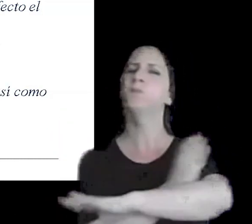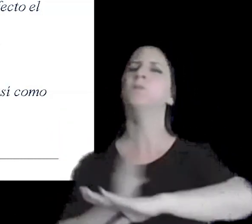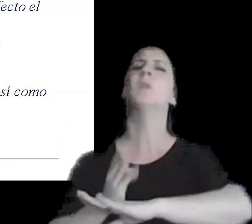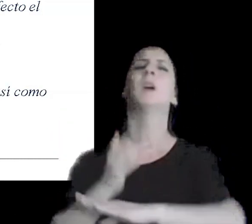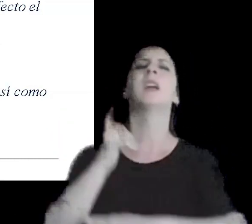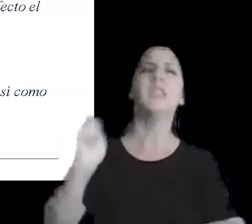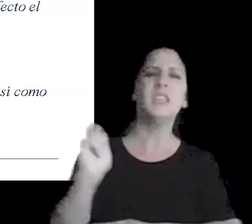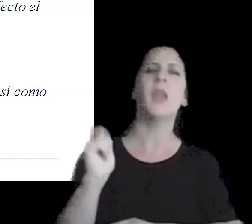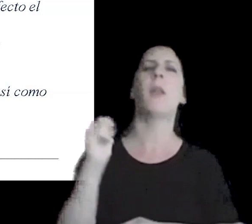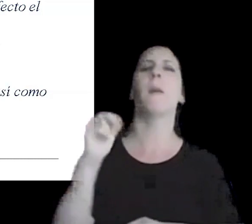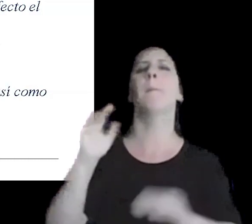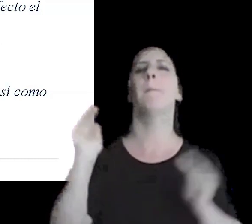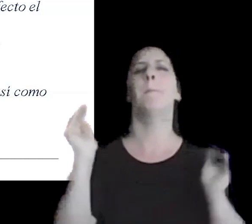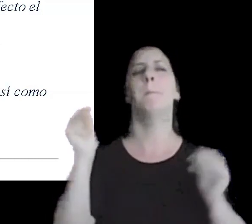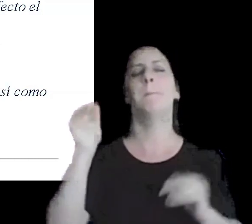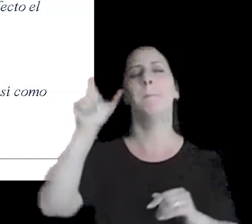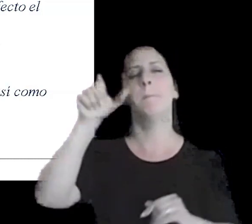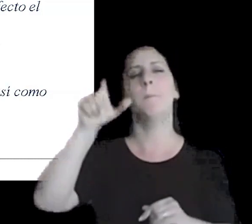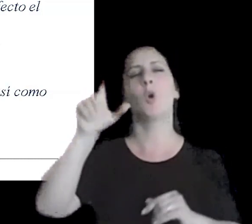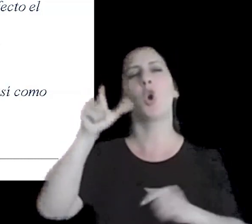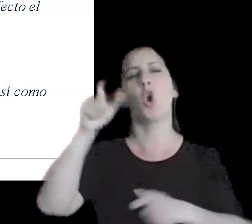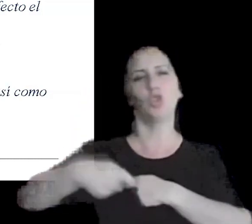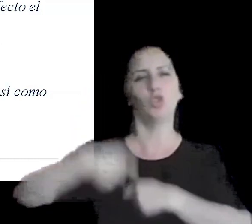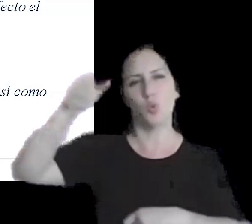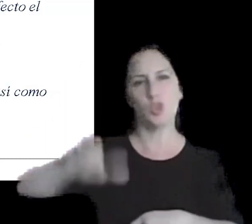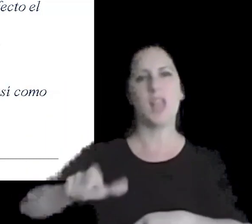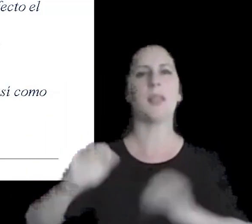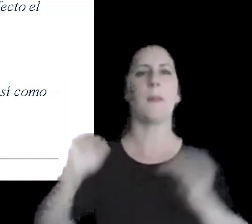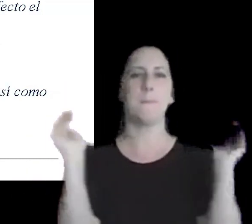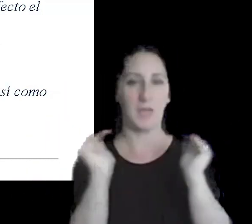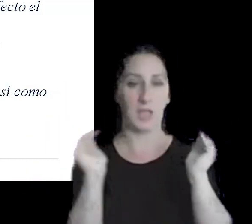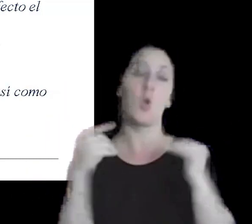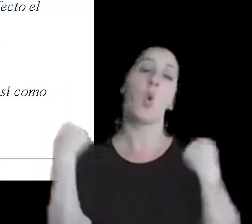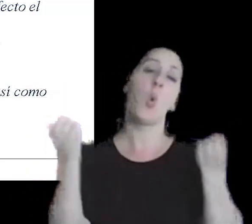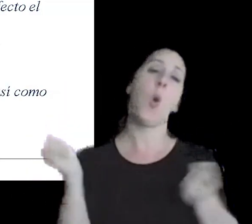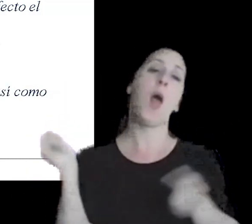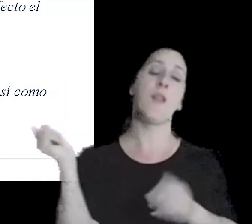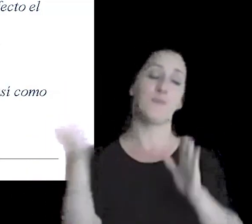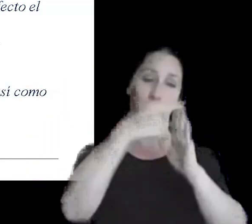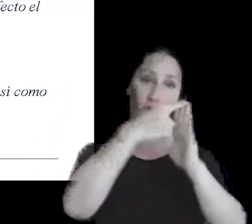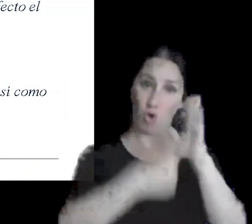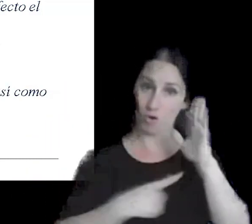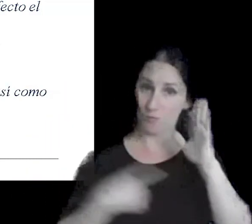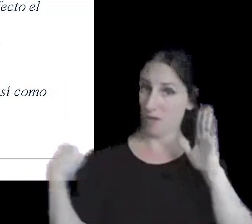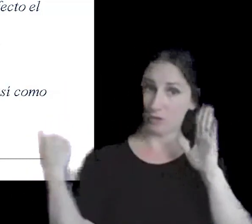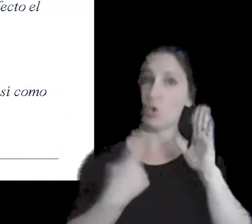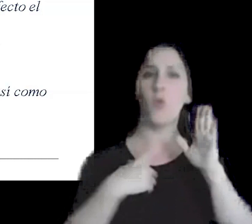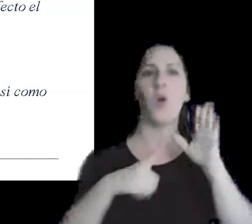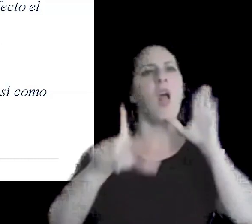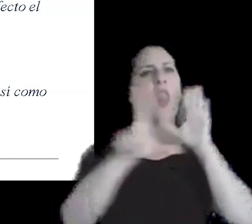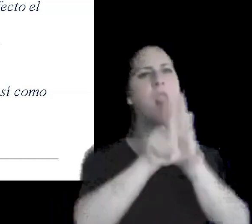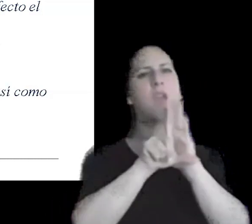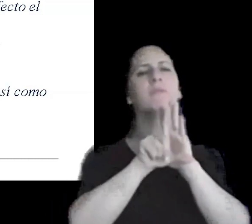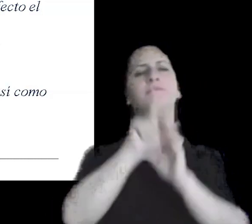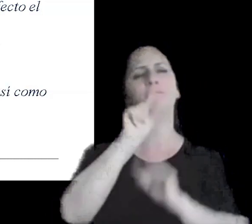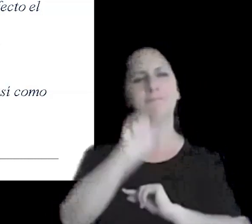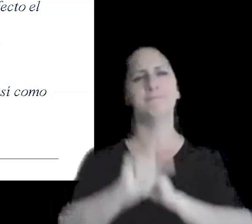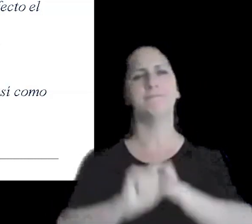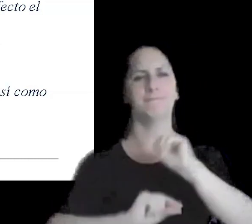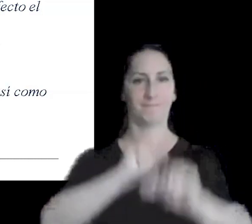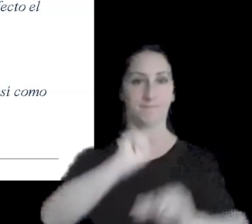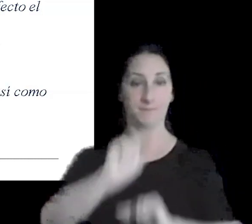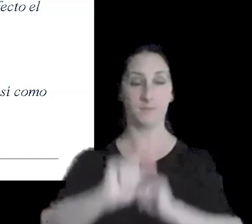pequeños contribuyentes. Por supuesto que como toda norma tiene que ser leída en forma paulatina y nos